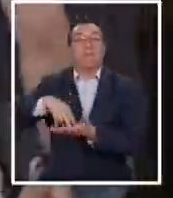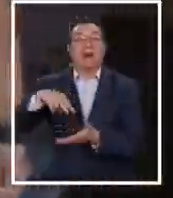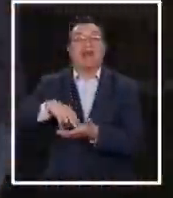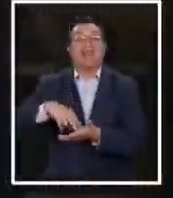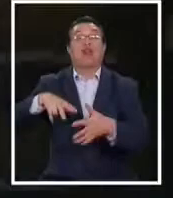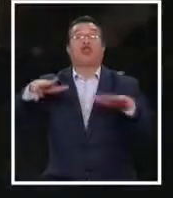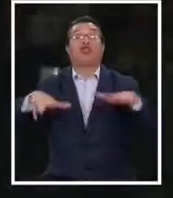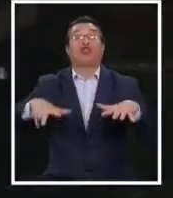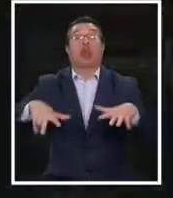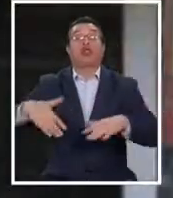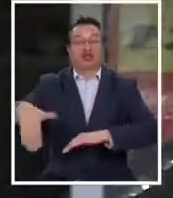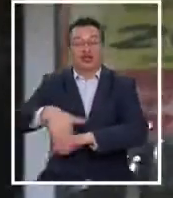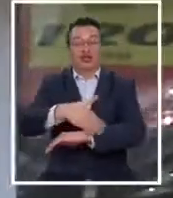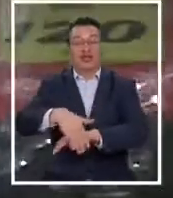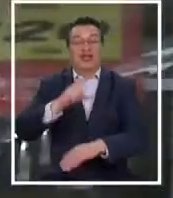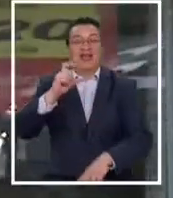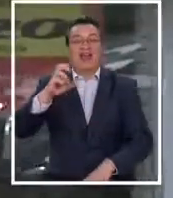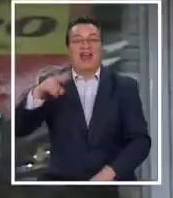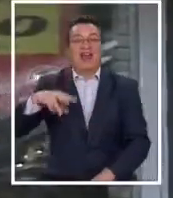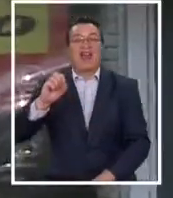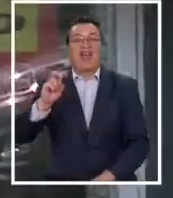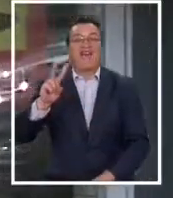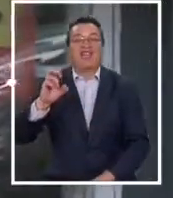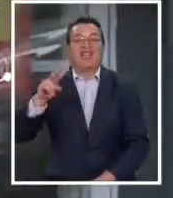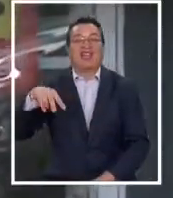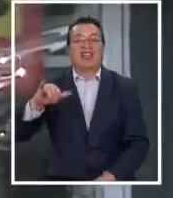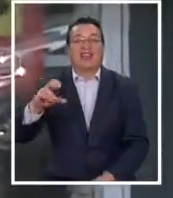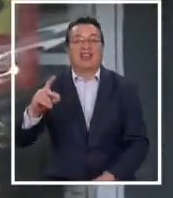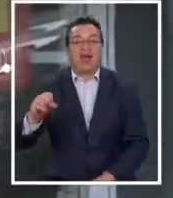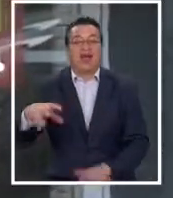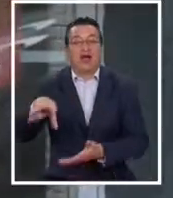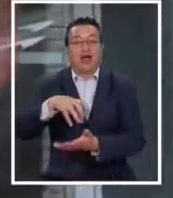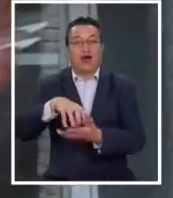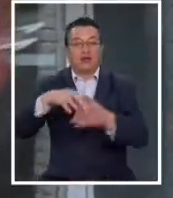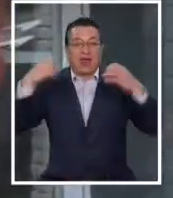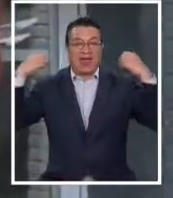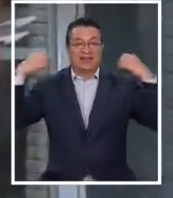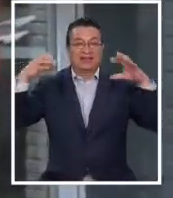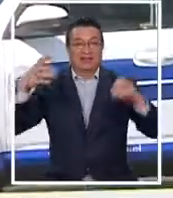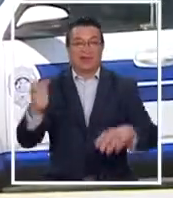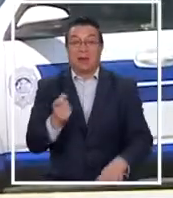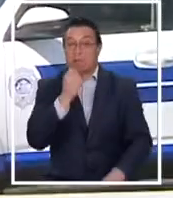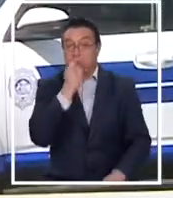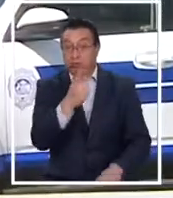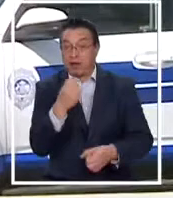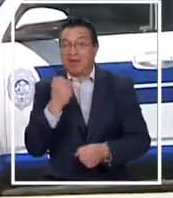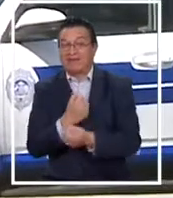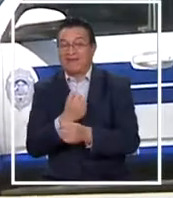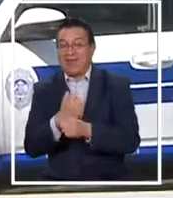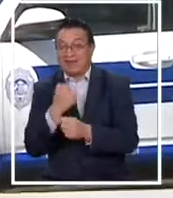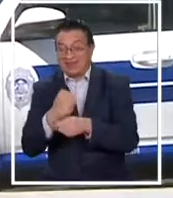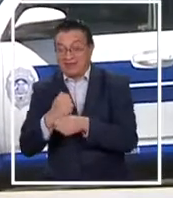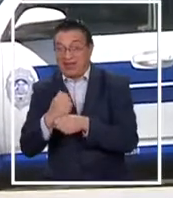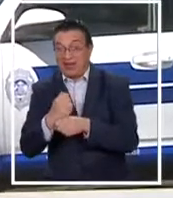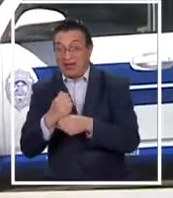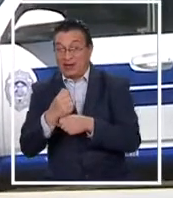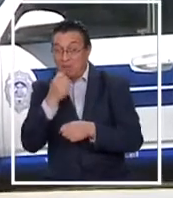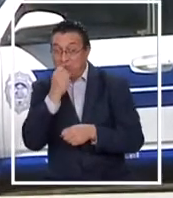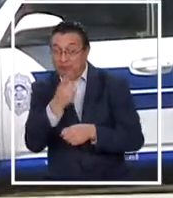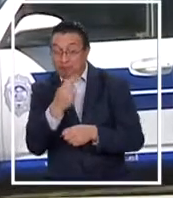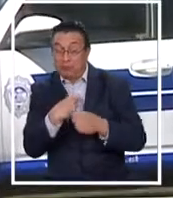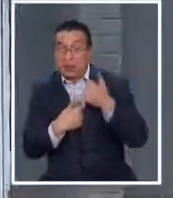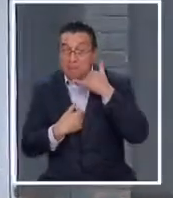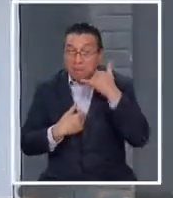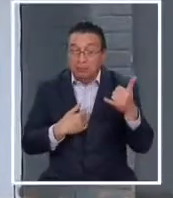18 de Gran Avenida, en la comuna de La Cisterna. Denuncia anónima de los trabajadores que fue confirmada en terreno por la